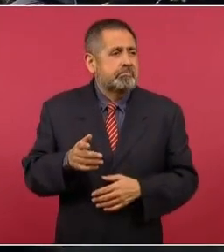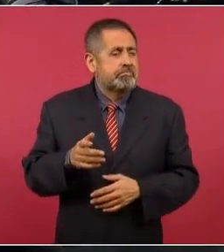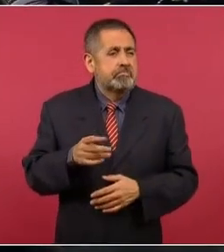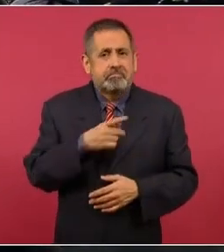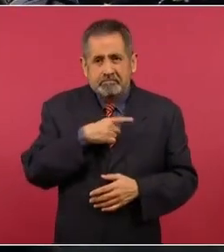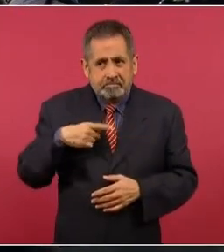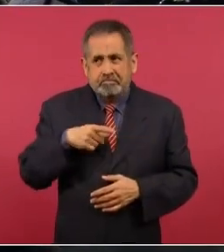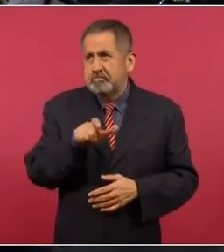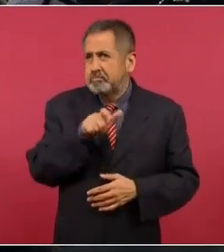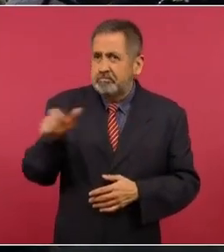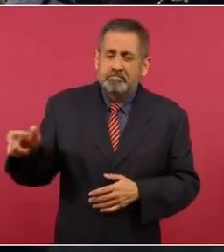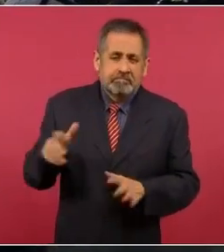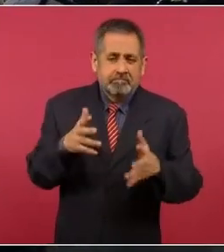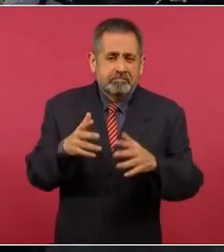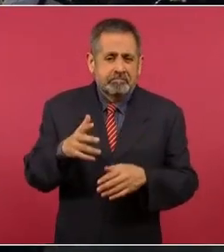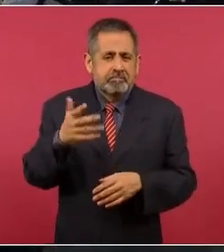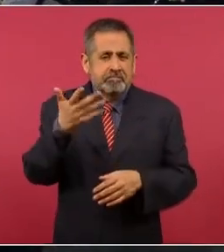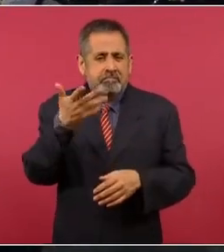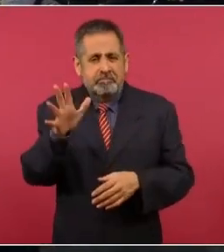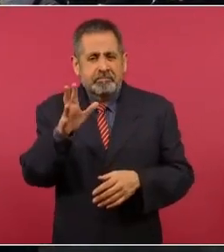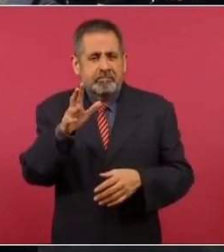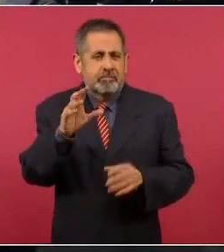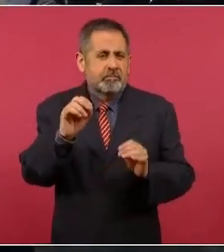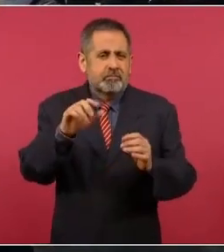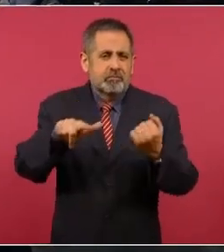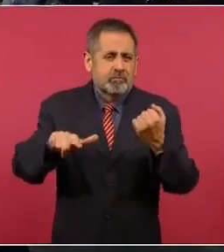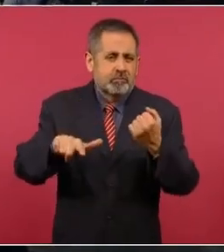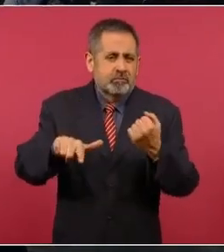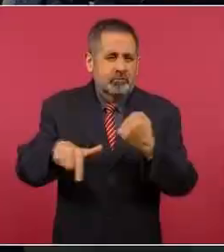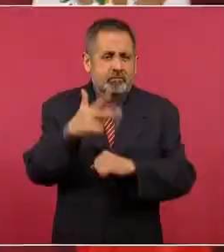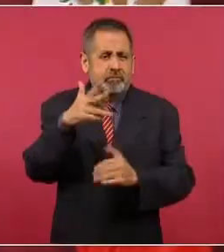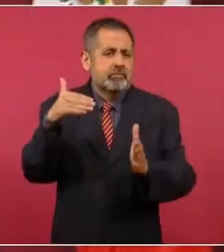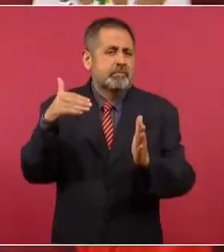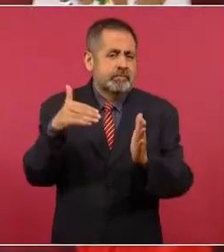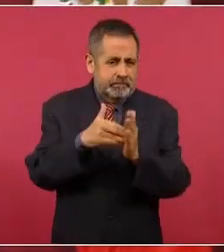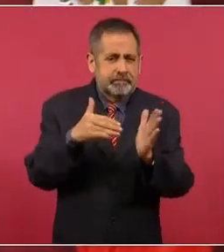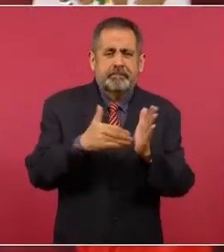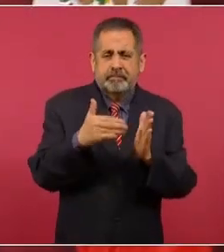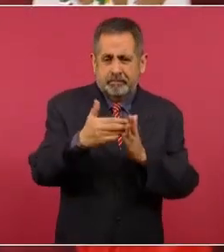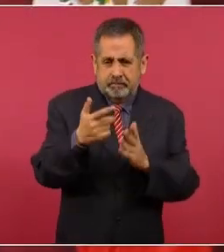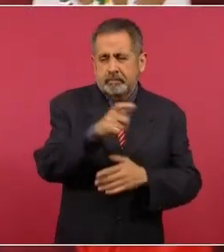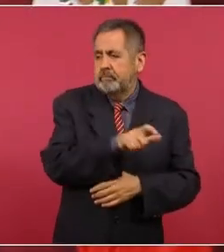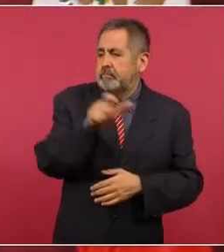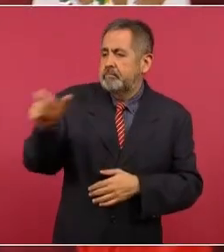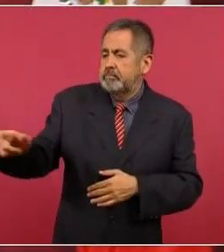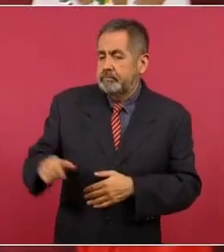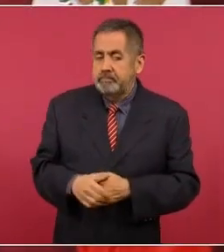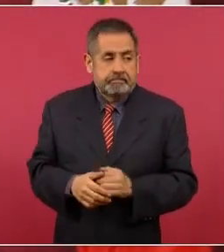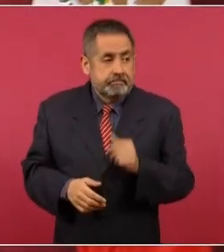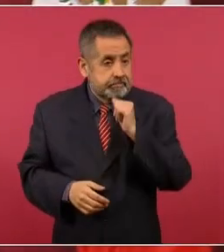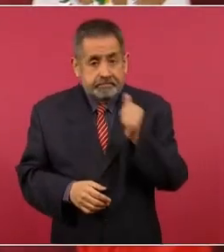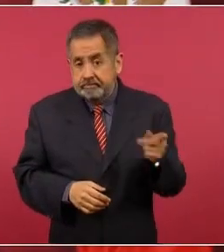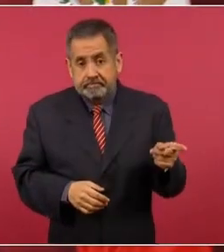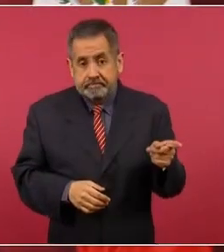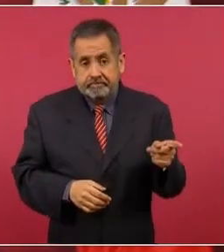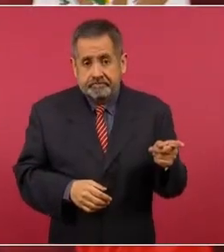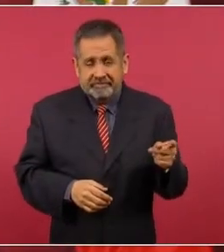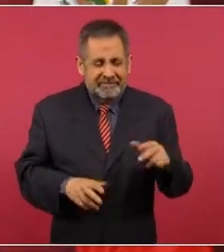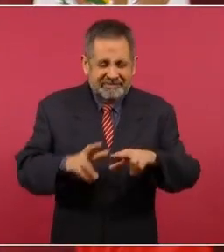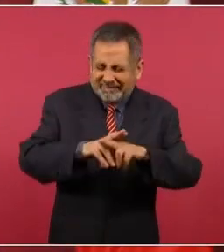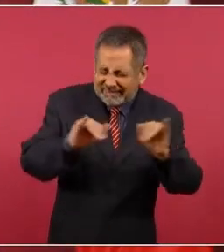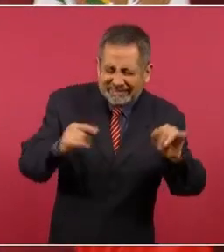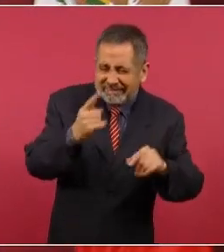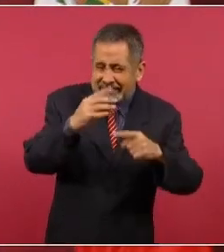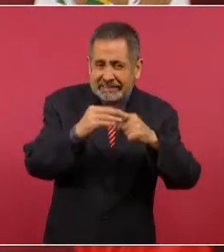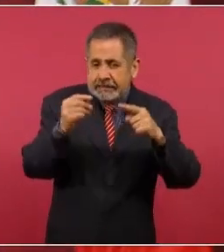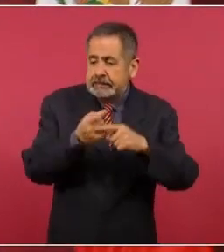10, 12 mil millones de pesos y no pagaron ni